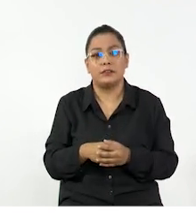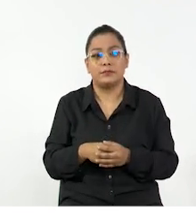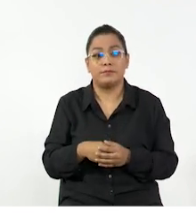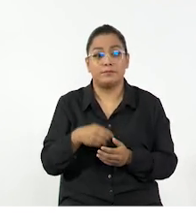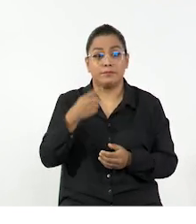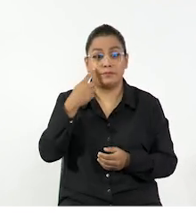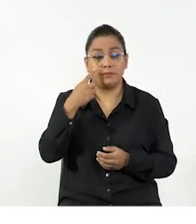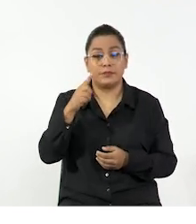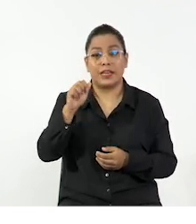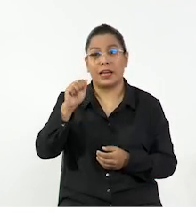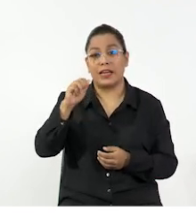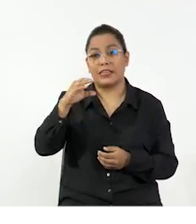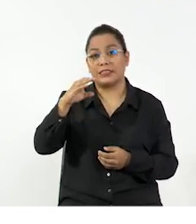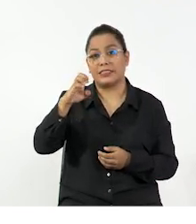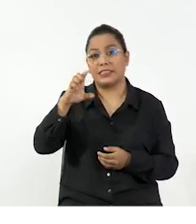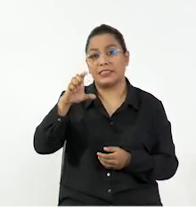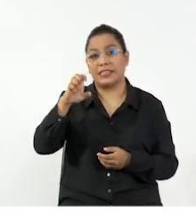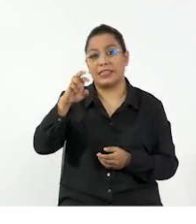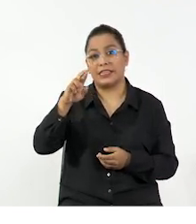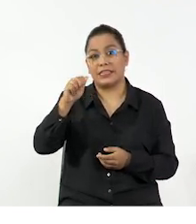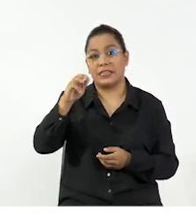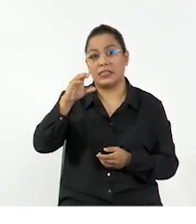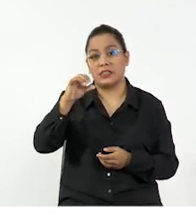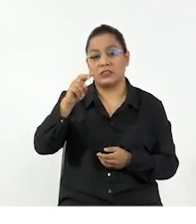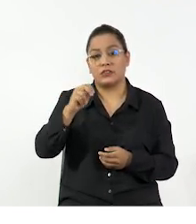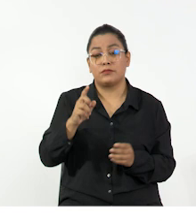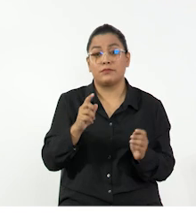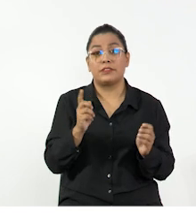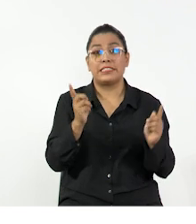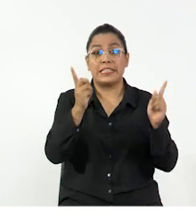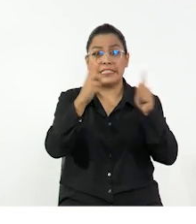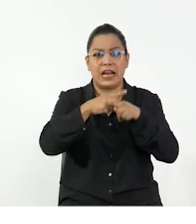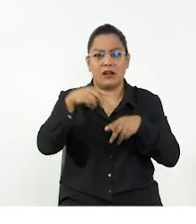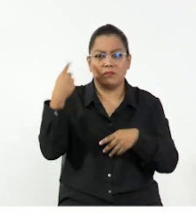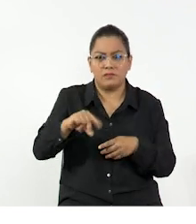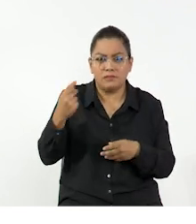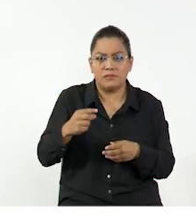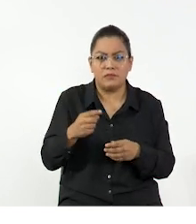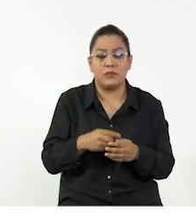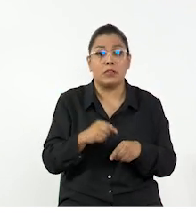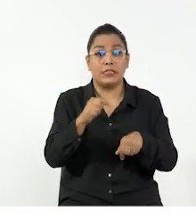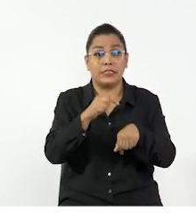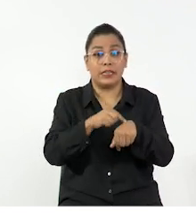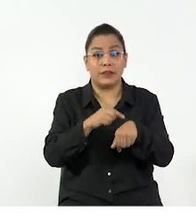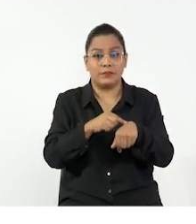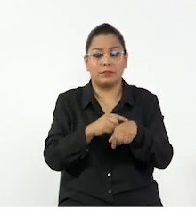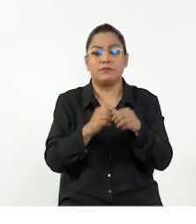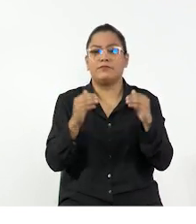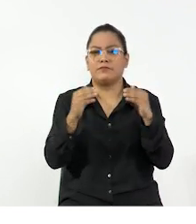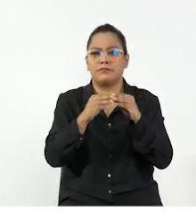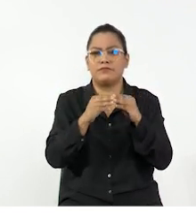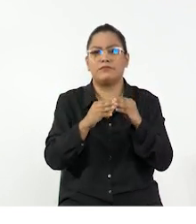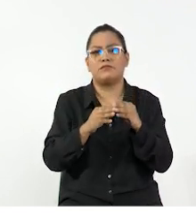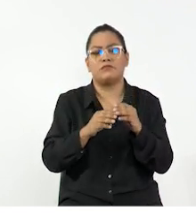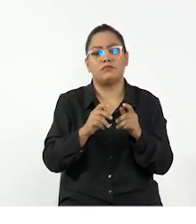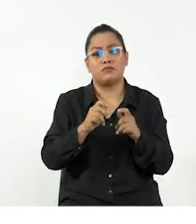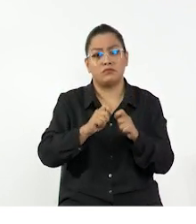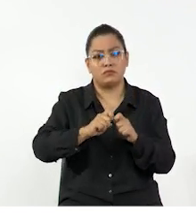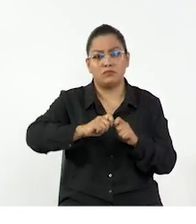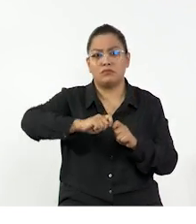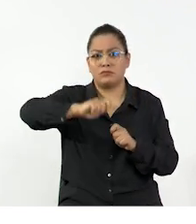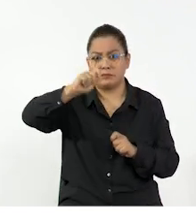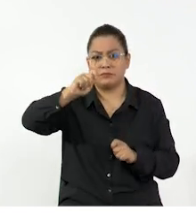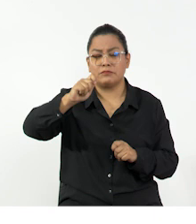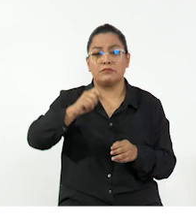Posteriormente encontramos la aceleración que es el cambio de la velocidad por unidad de tiempo. También es una magnitud